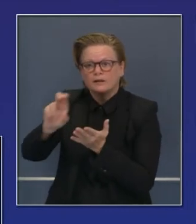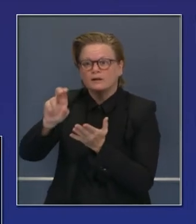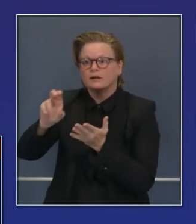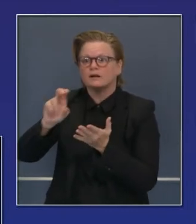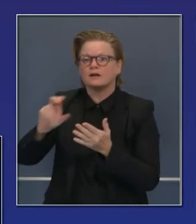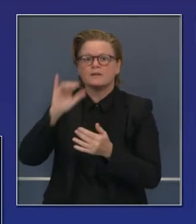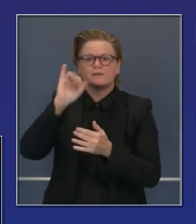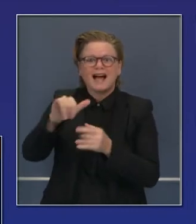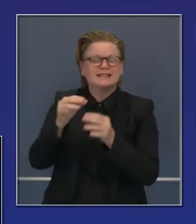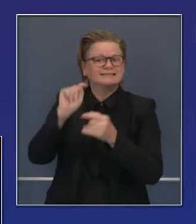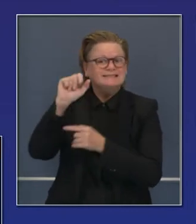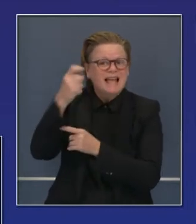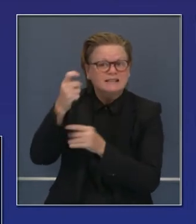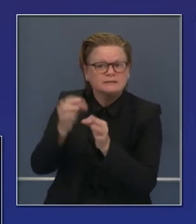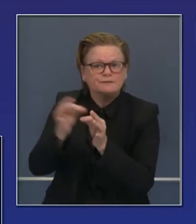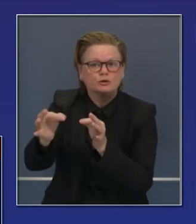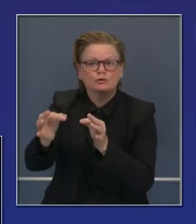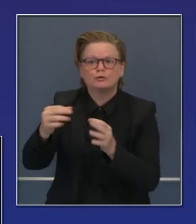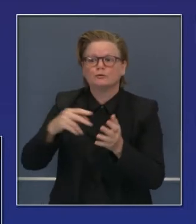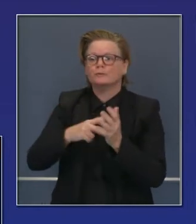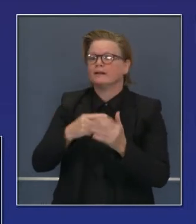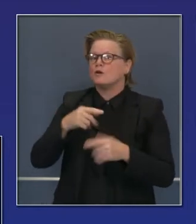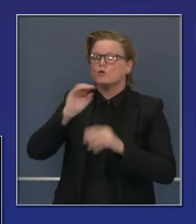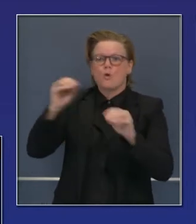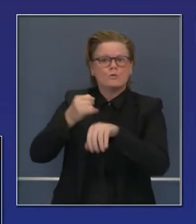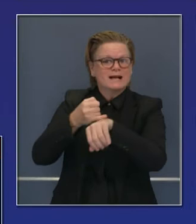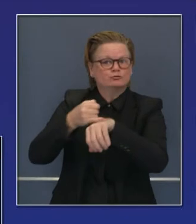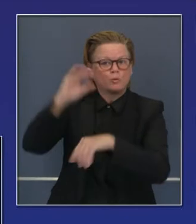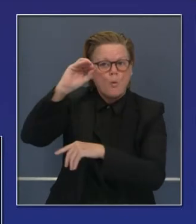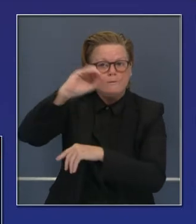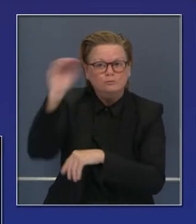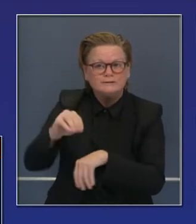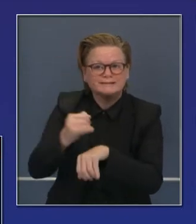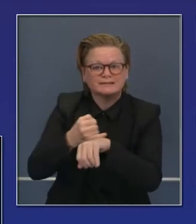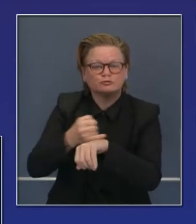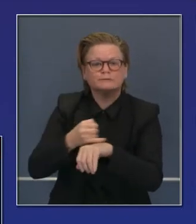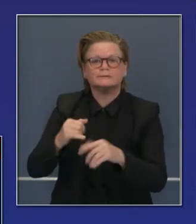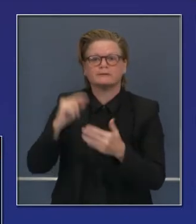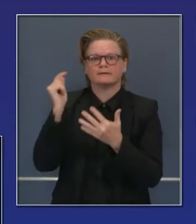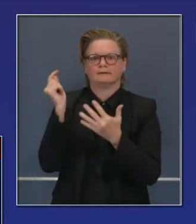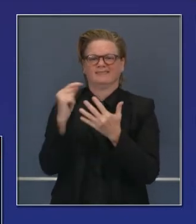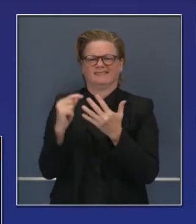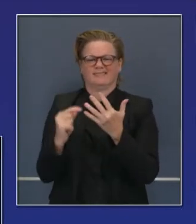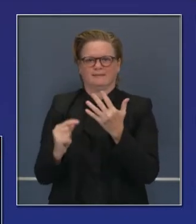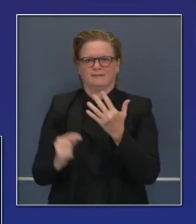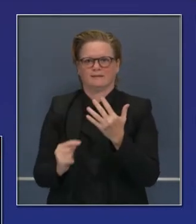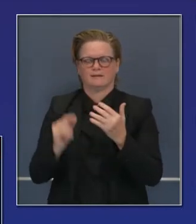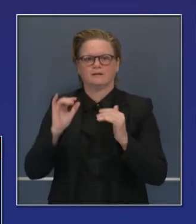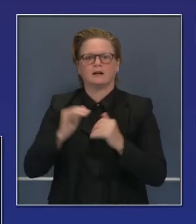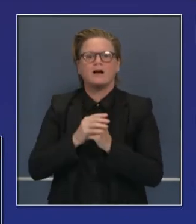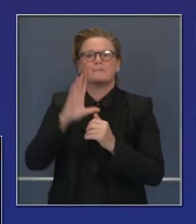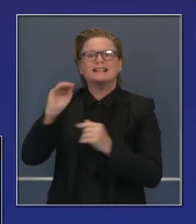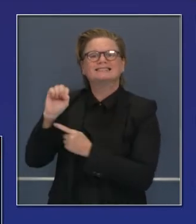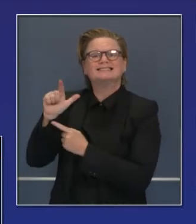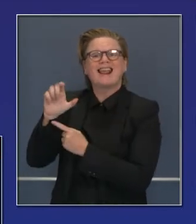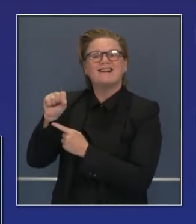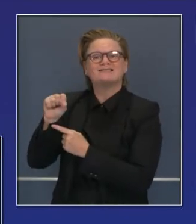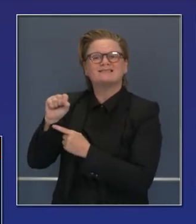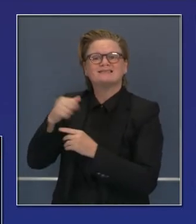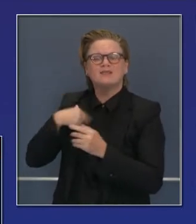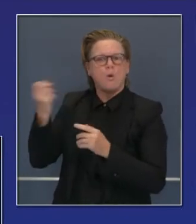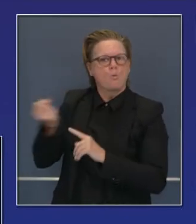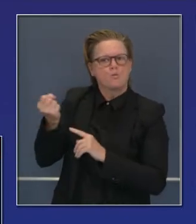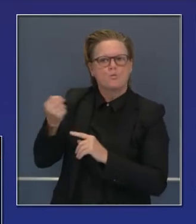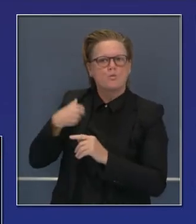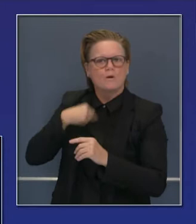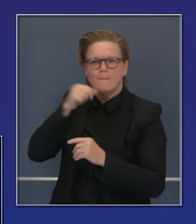impositivas sin sanciones o multas. Estamos extendiendo la capacidad de lo que llamamos flotar esos